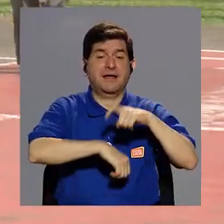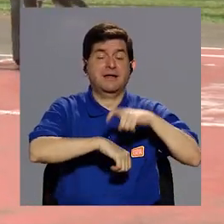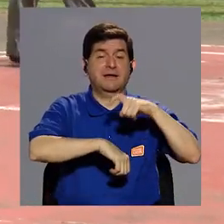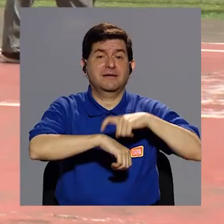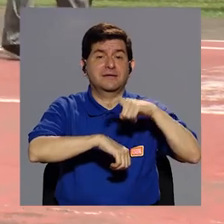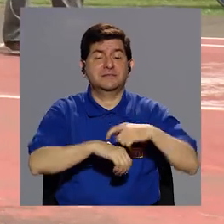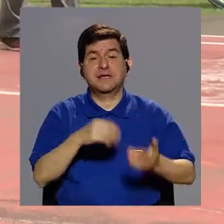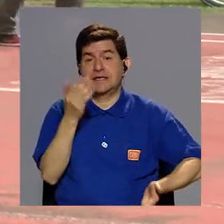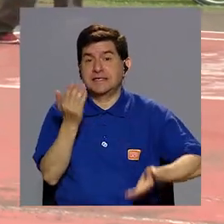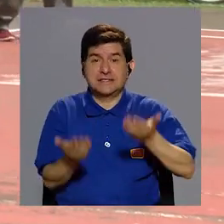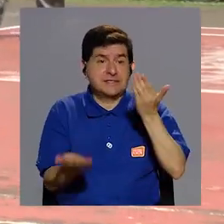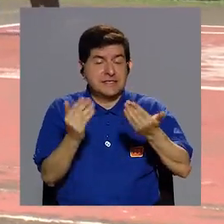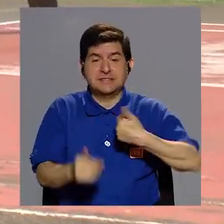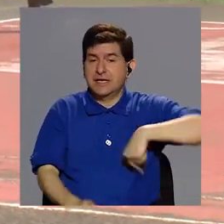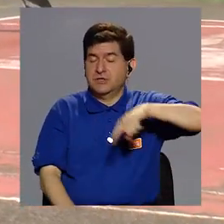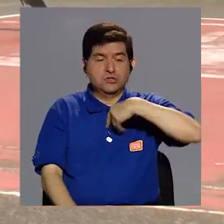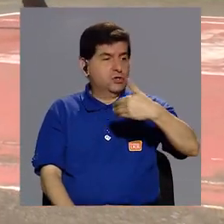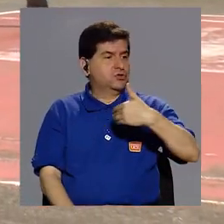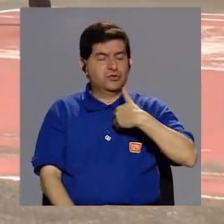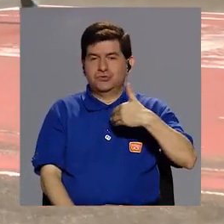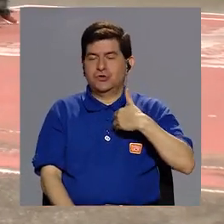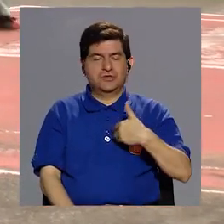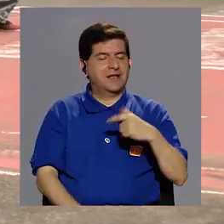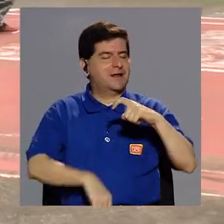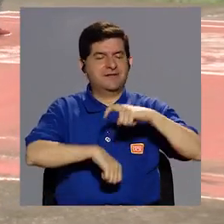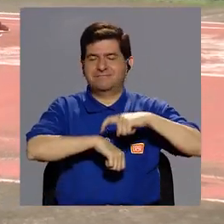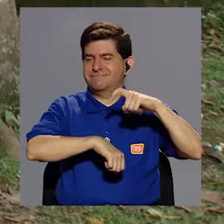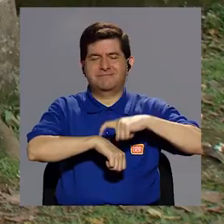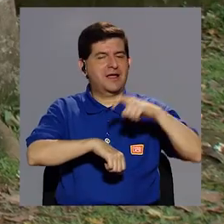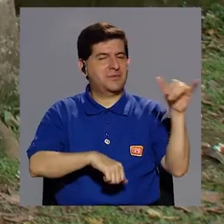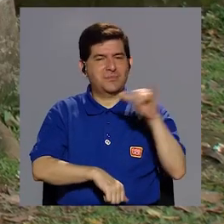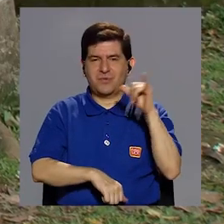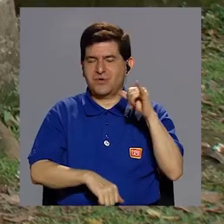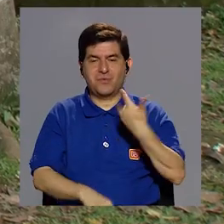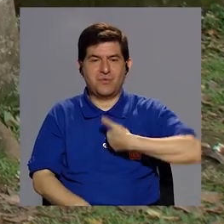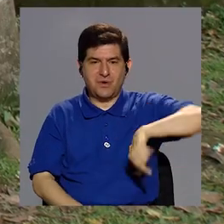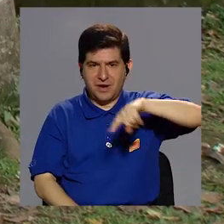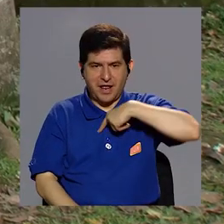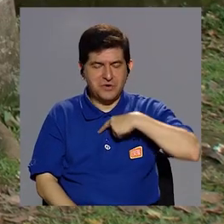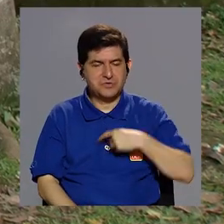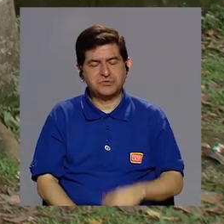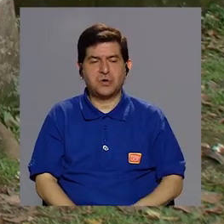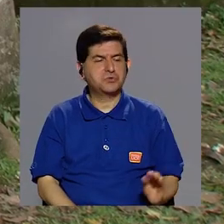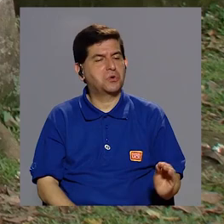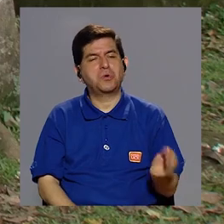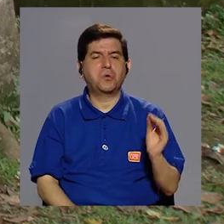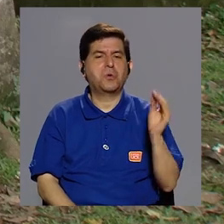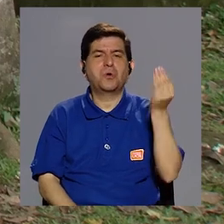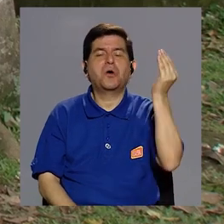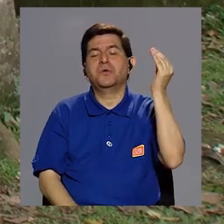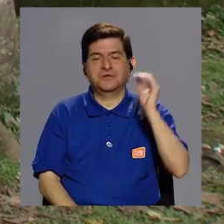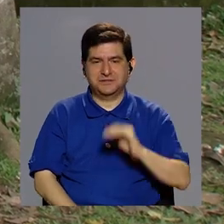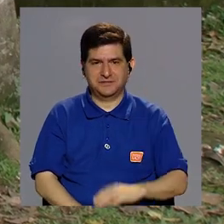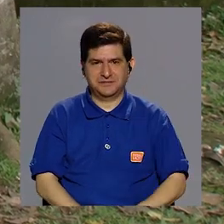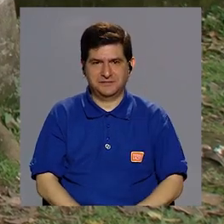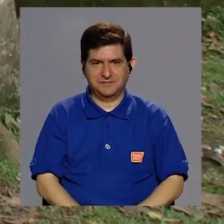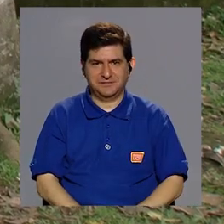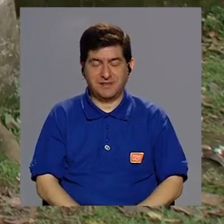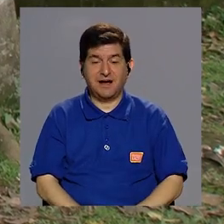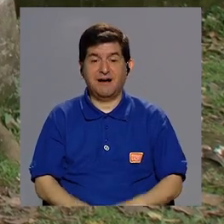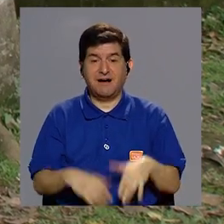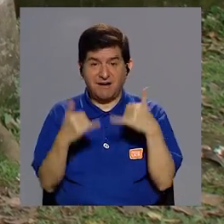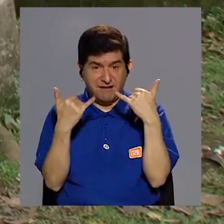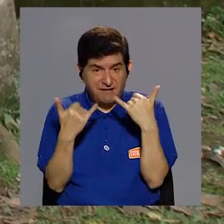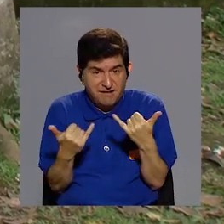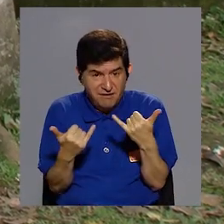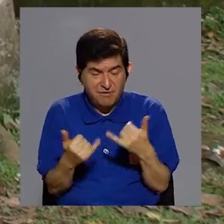una edad en la cual probablemente no vamos a tener suficiente tiempo como cuando somos chiquillos, cuando estamos jovencitos.